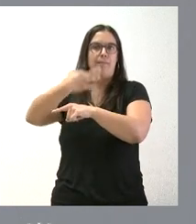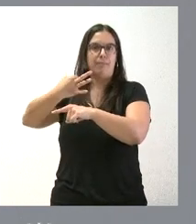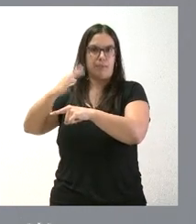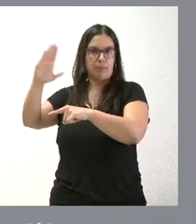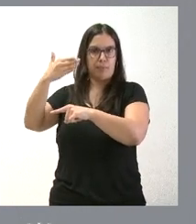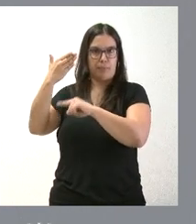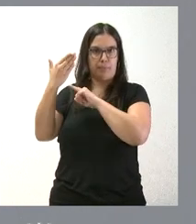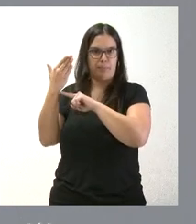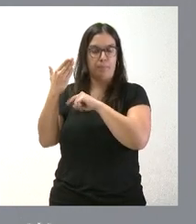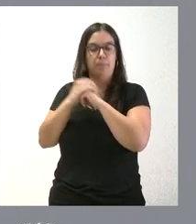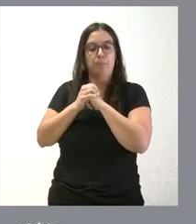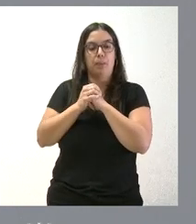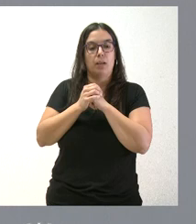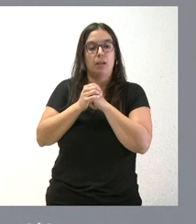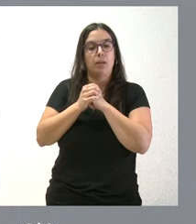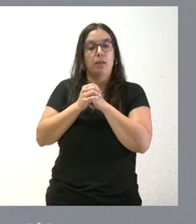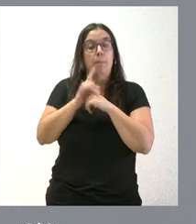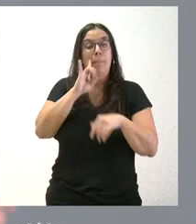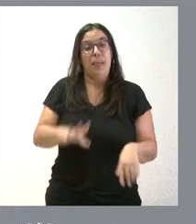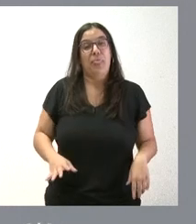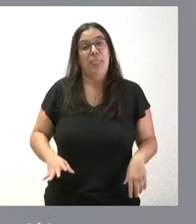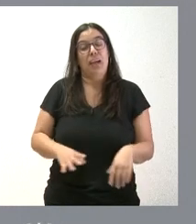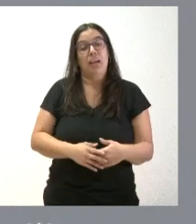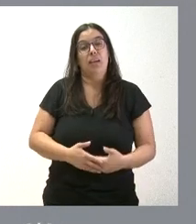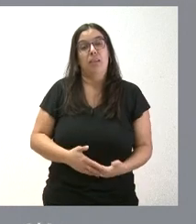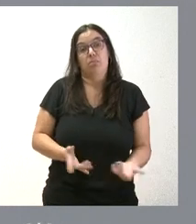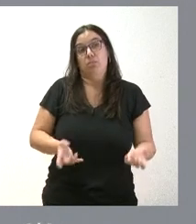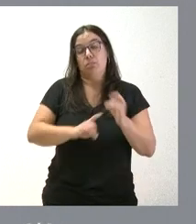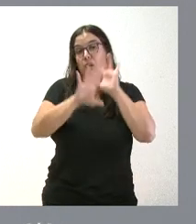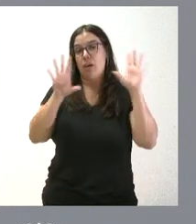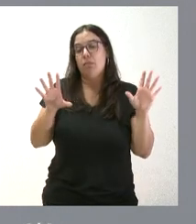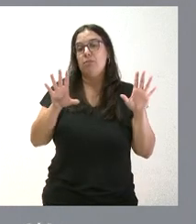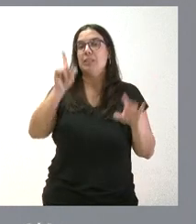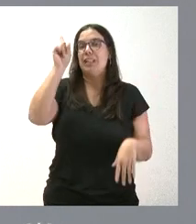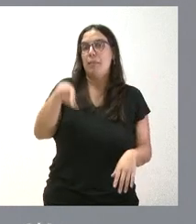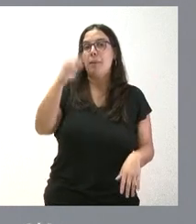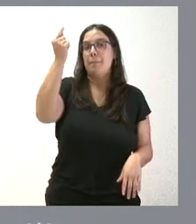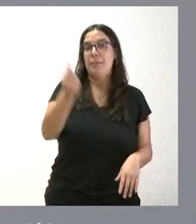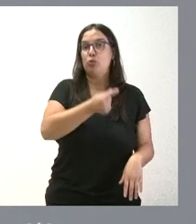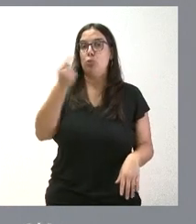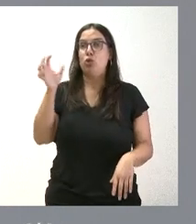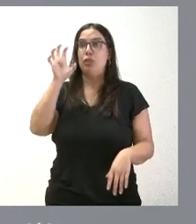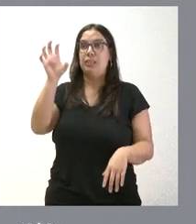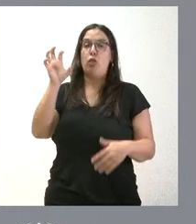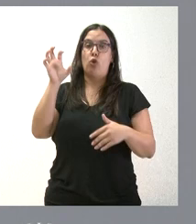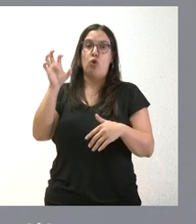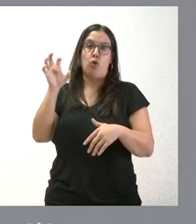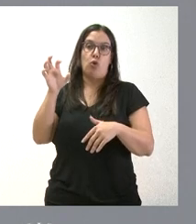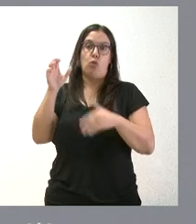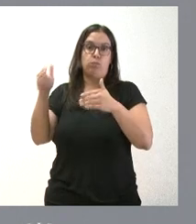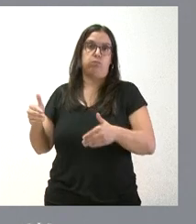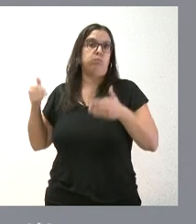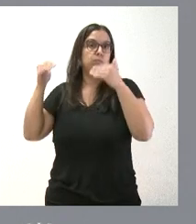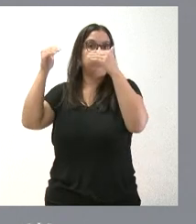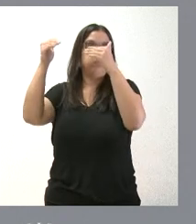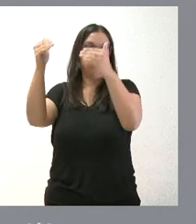ser que es evidente que también el presupuesto del Estado se va a prorrogar, no va a estar en vigor